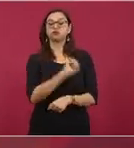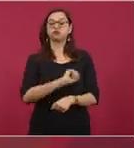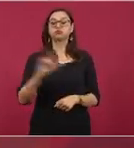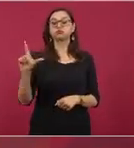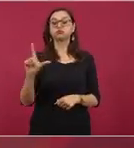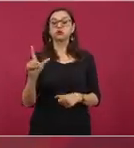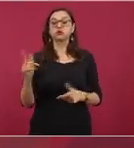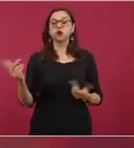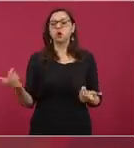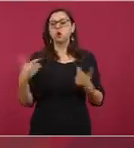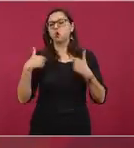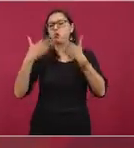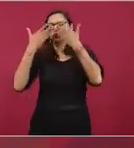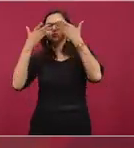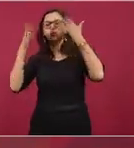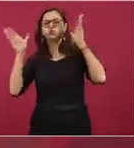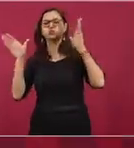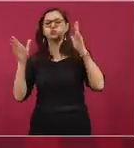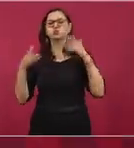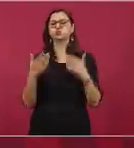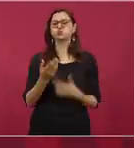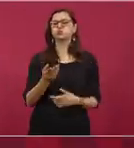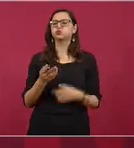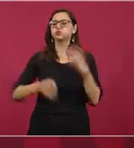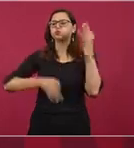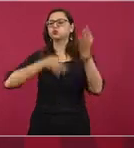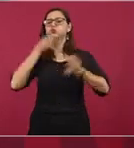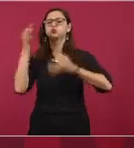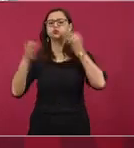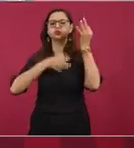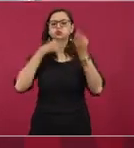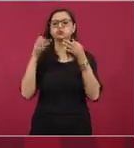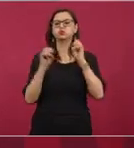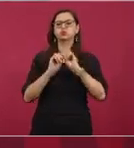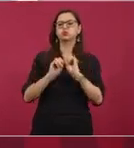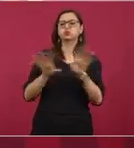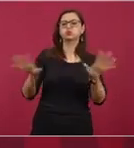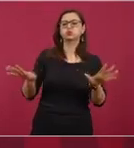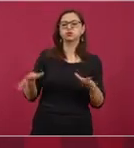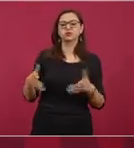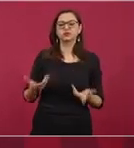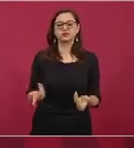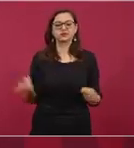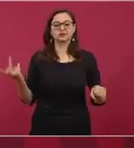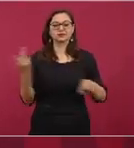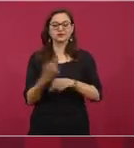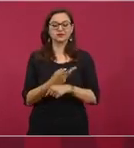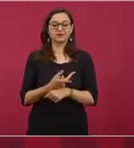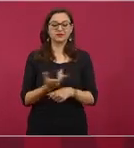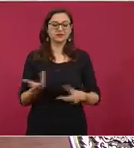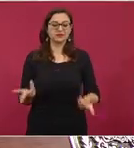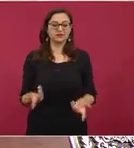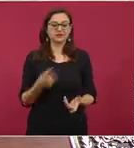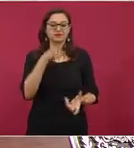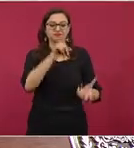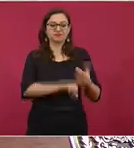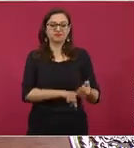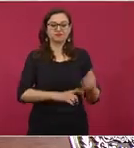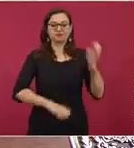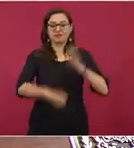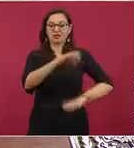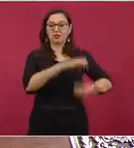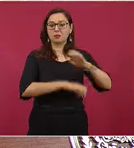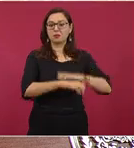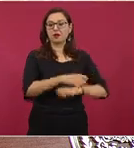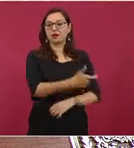que cobran a empresas que destruyen el medio ambiente, pero al